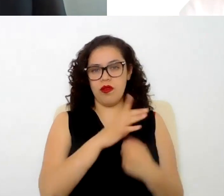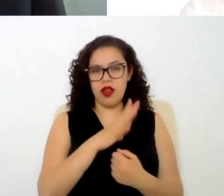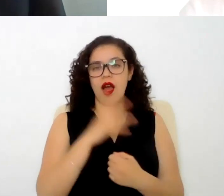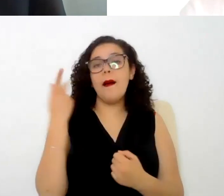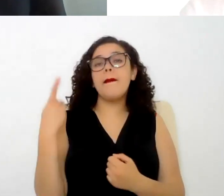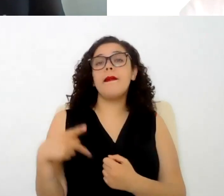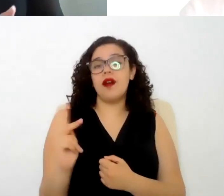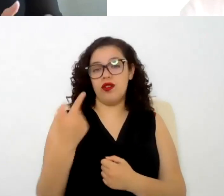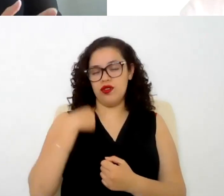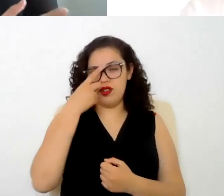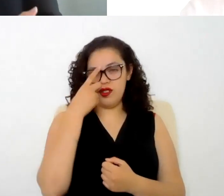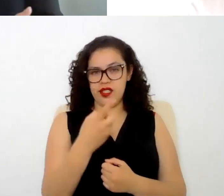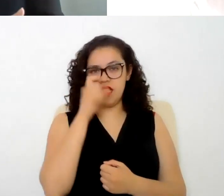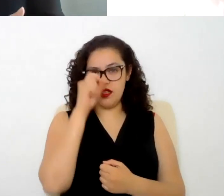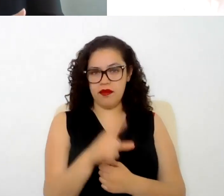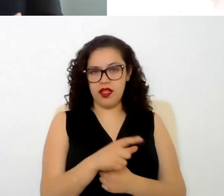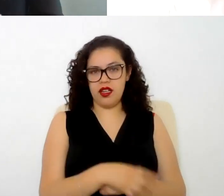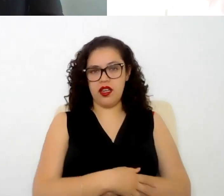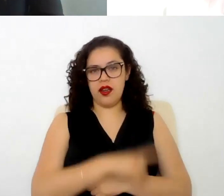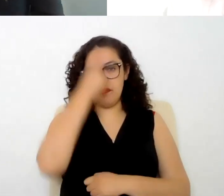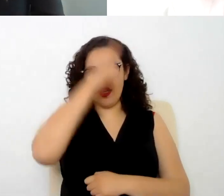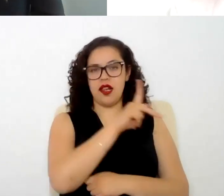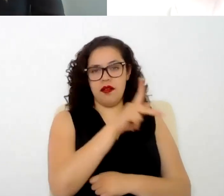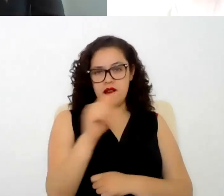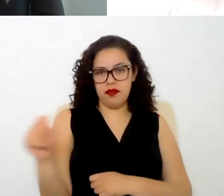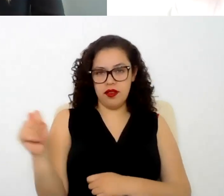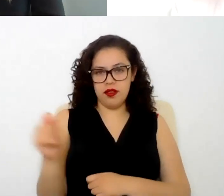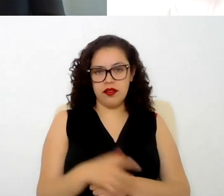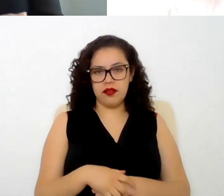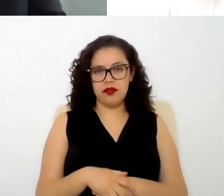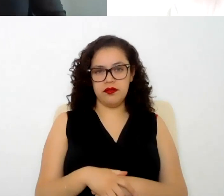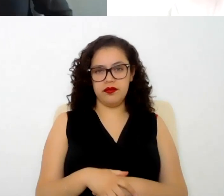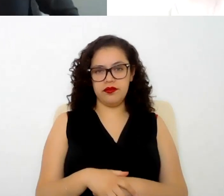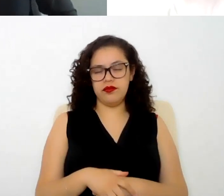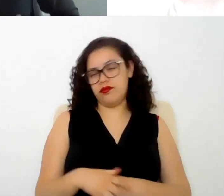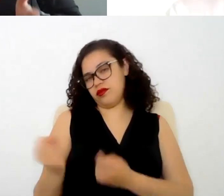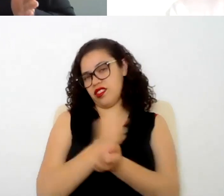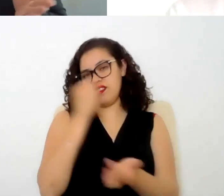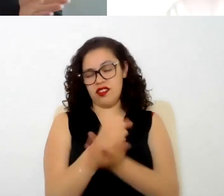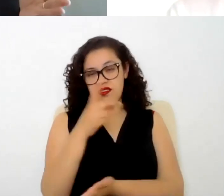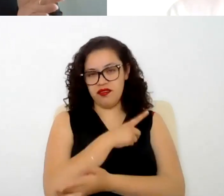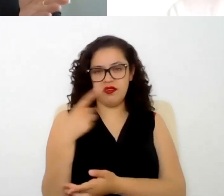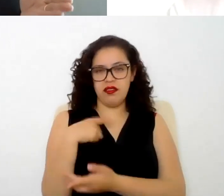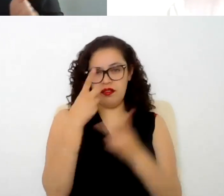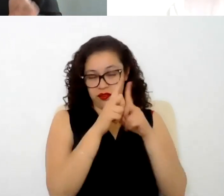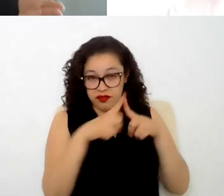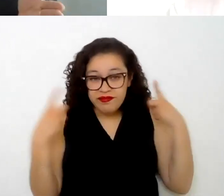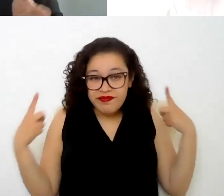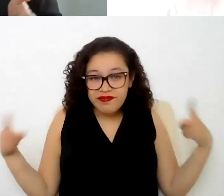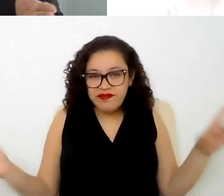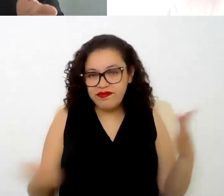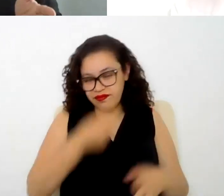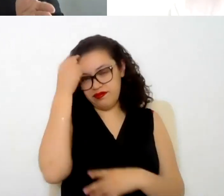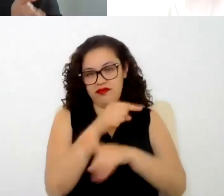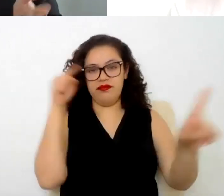embargo como les mencionaba también en parte la presentación no es necesario llevar a cabo el desarrollo o sea de los fines